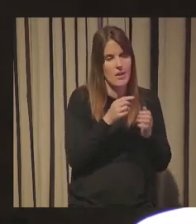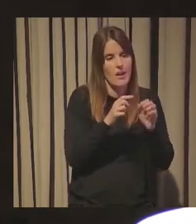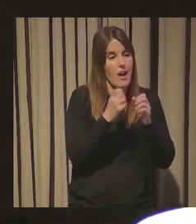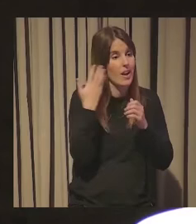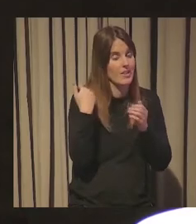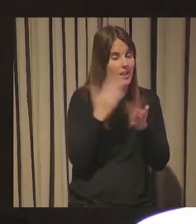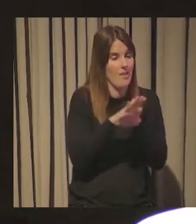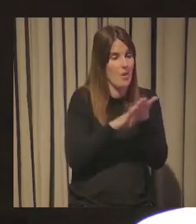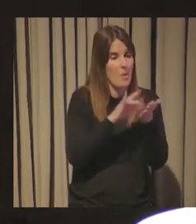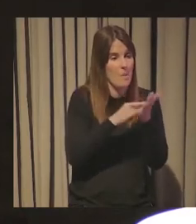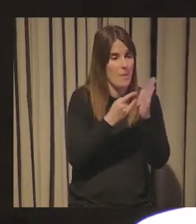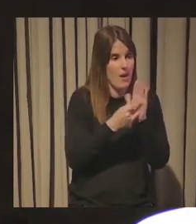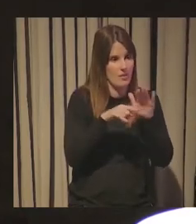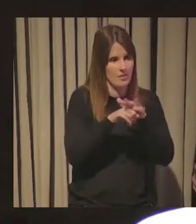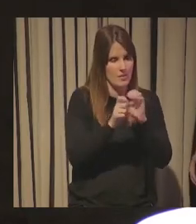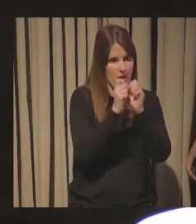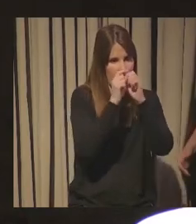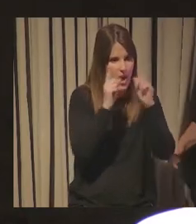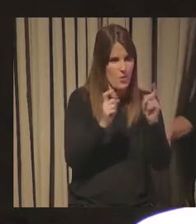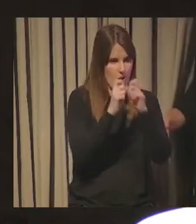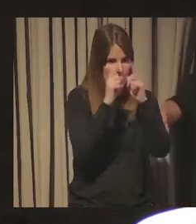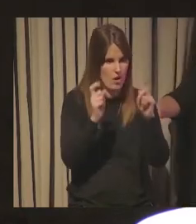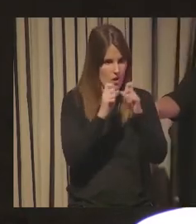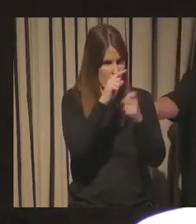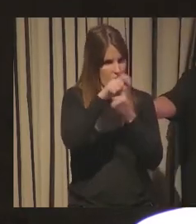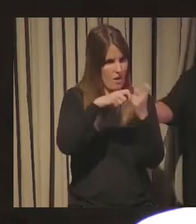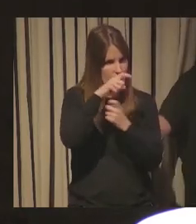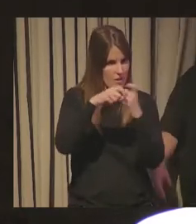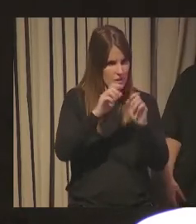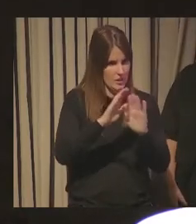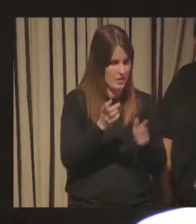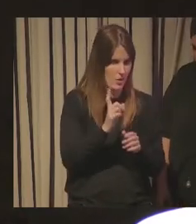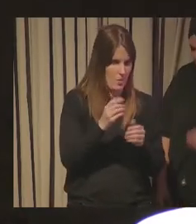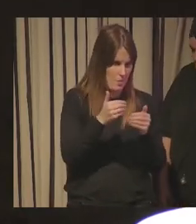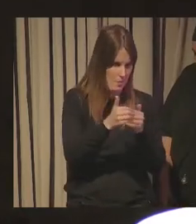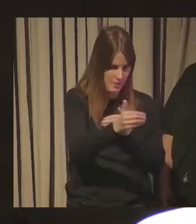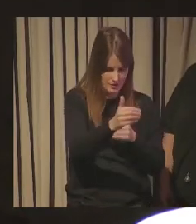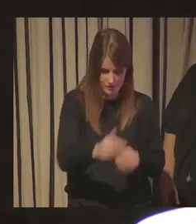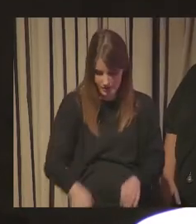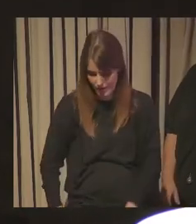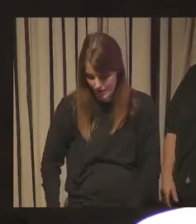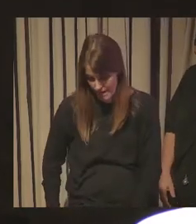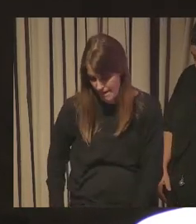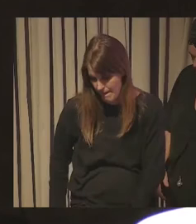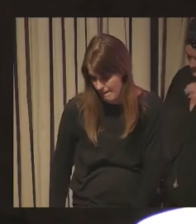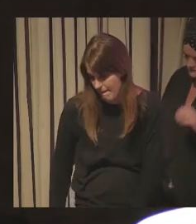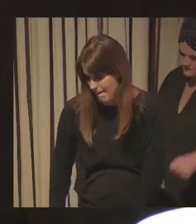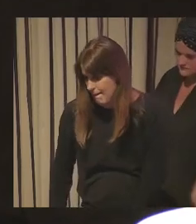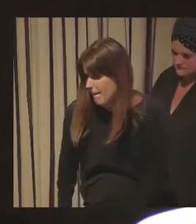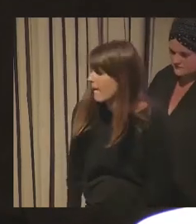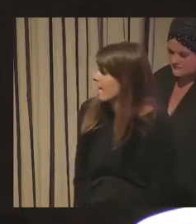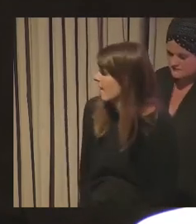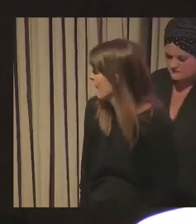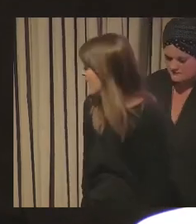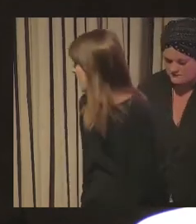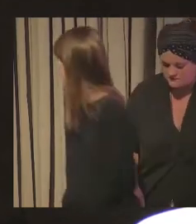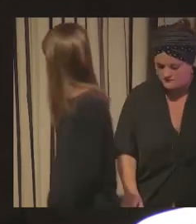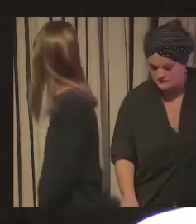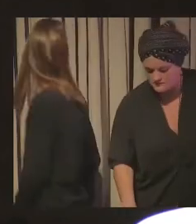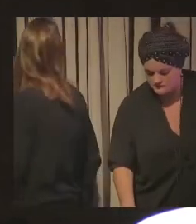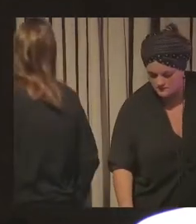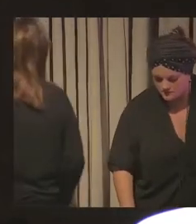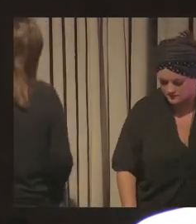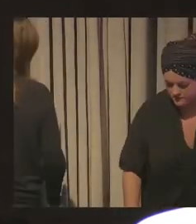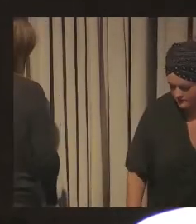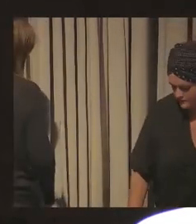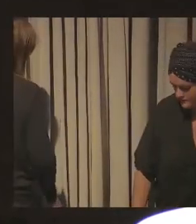anual que antes hablaba el ponente anterior. En nuestro caso nosotros, bueno, pues venimos trabajando el tema de las tendencias sobre